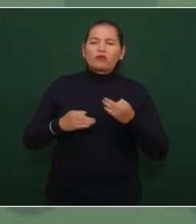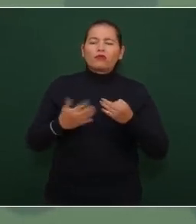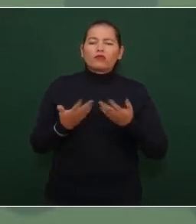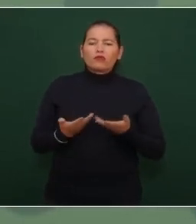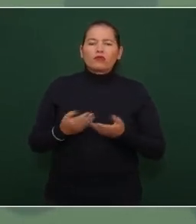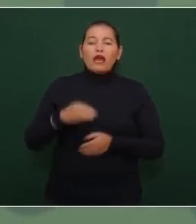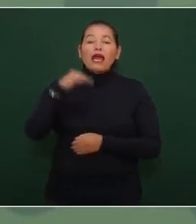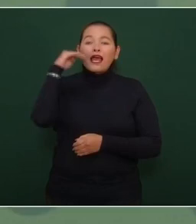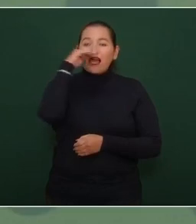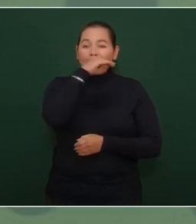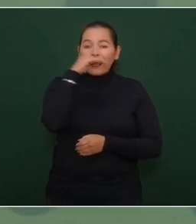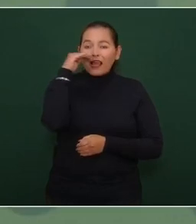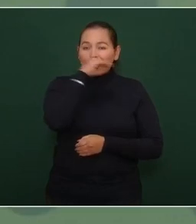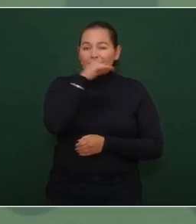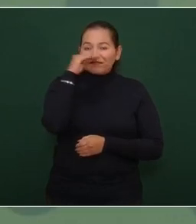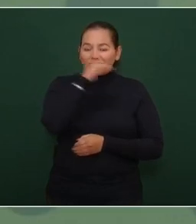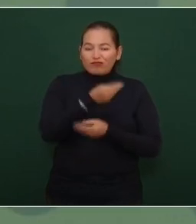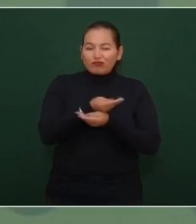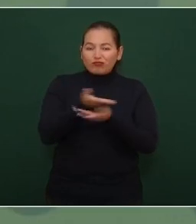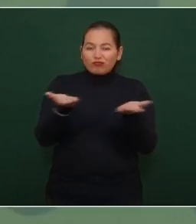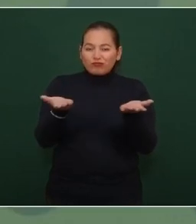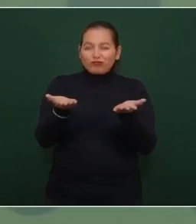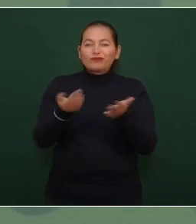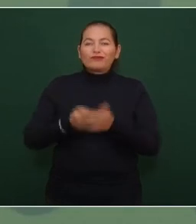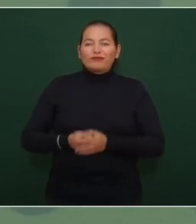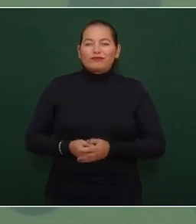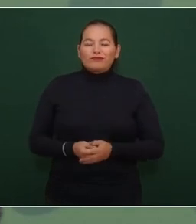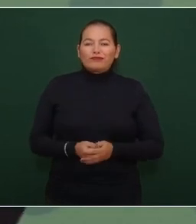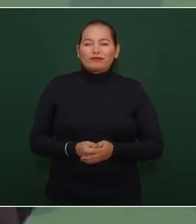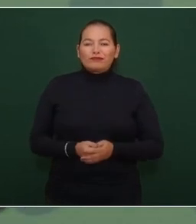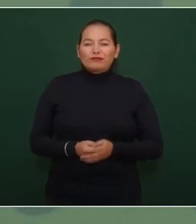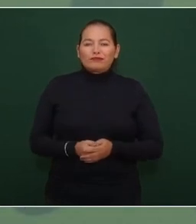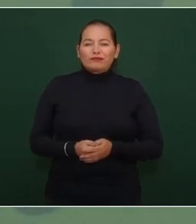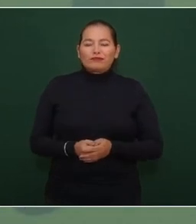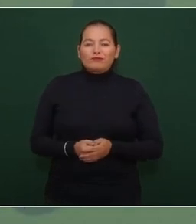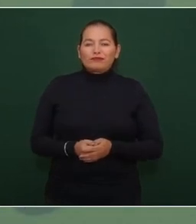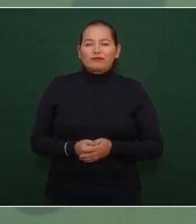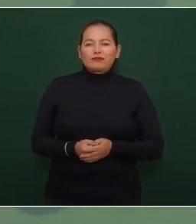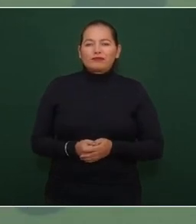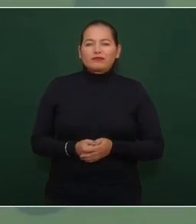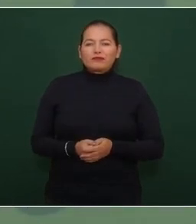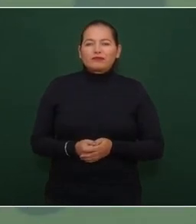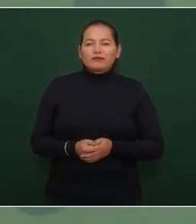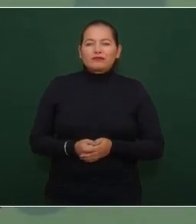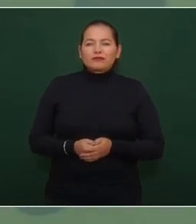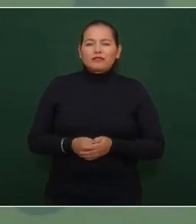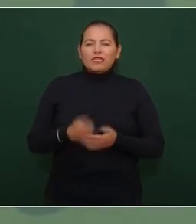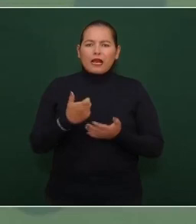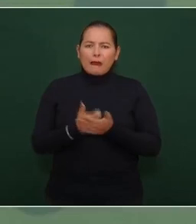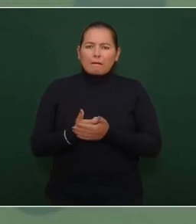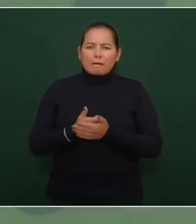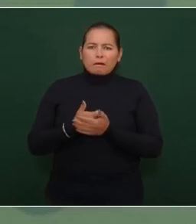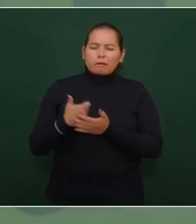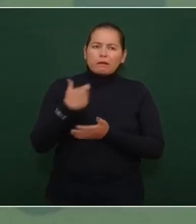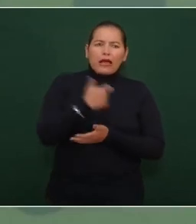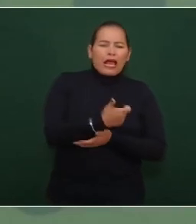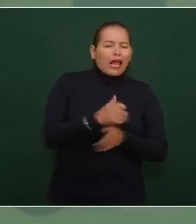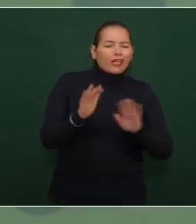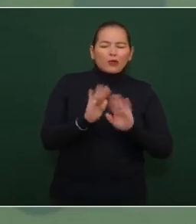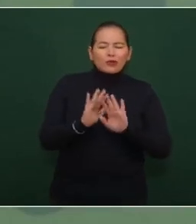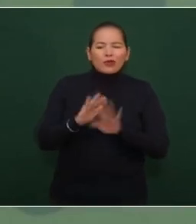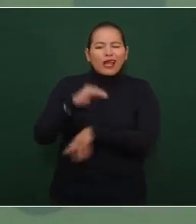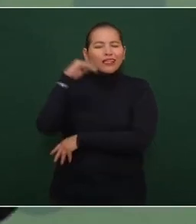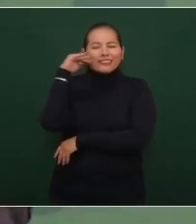que cobre no se cobre en los centros de